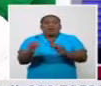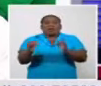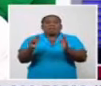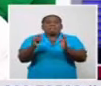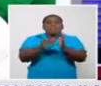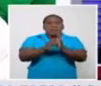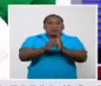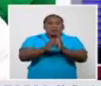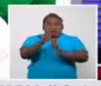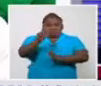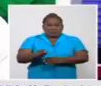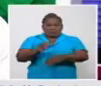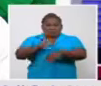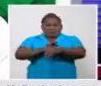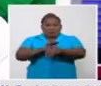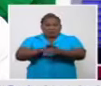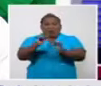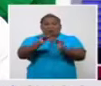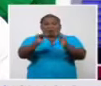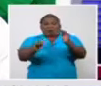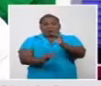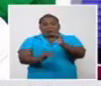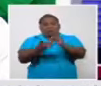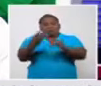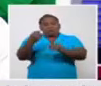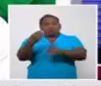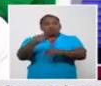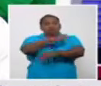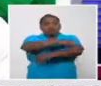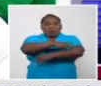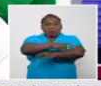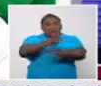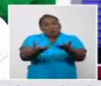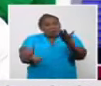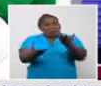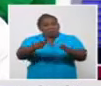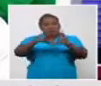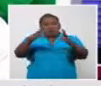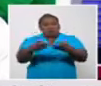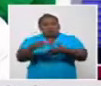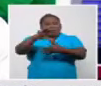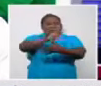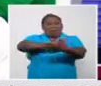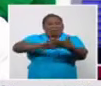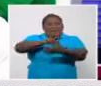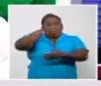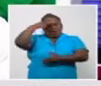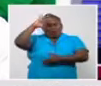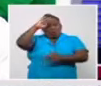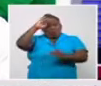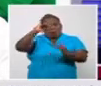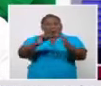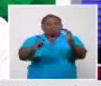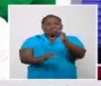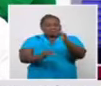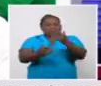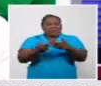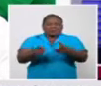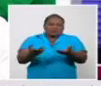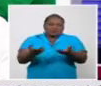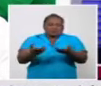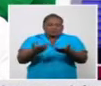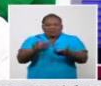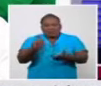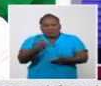a muchos países, al mundo, a la región de las Américas, sin embargo nosotros trabajamos